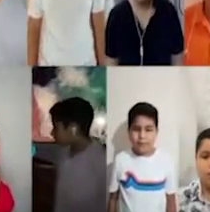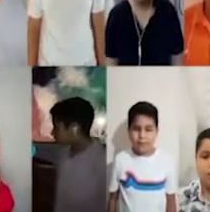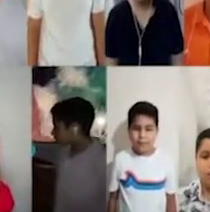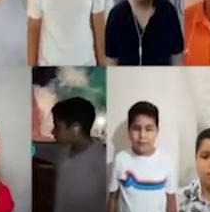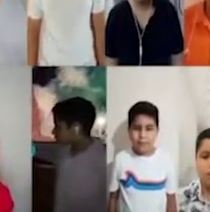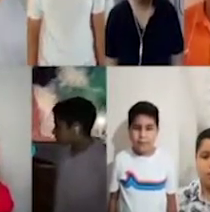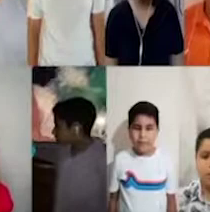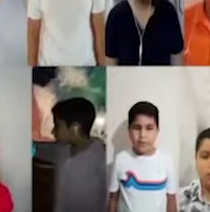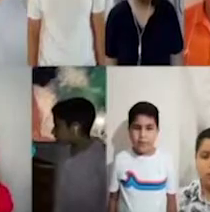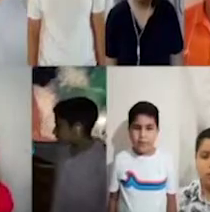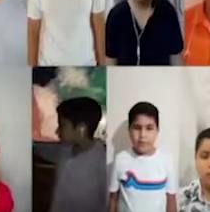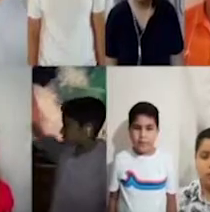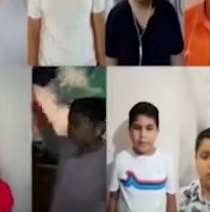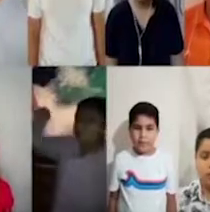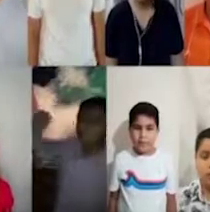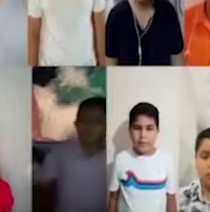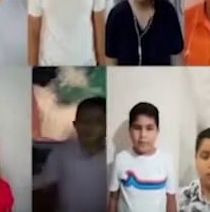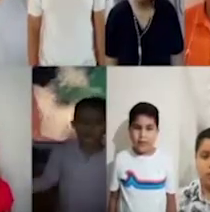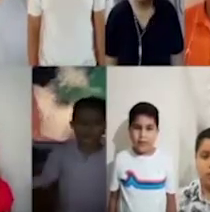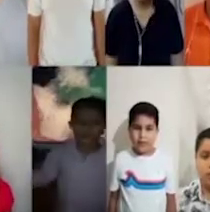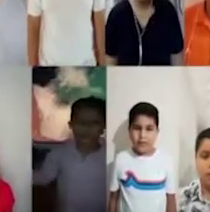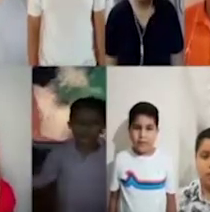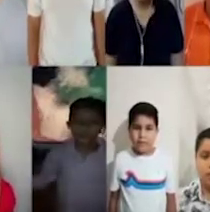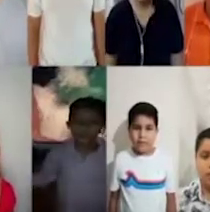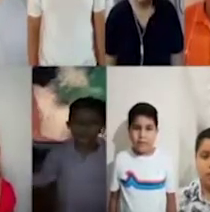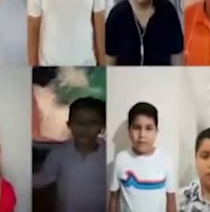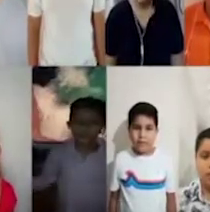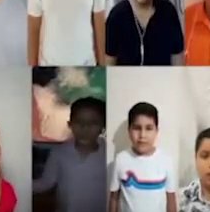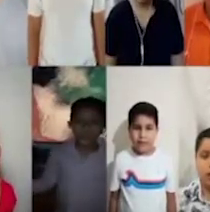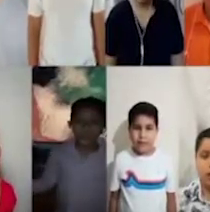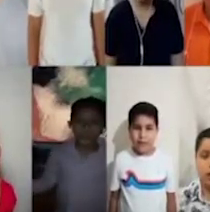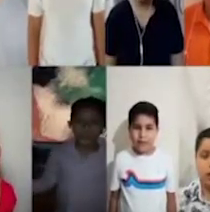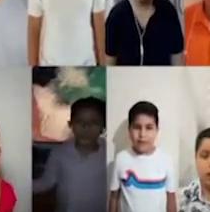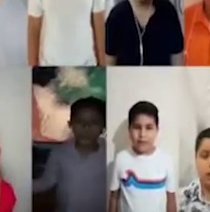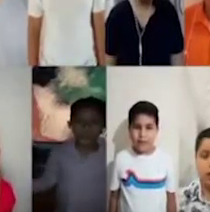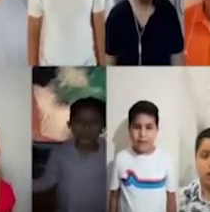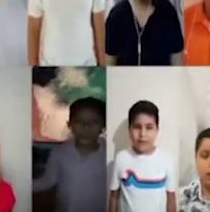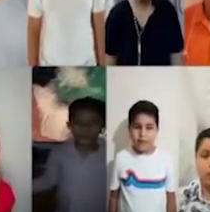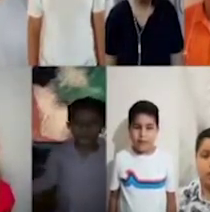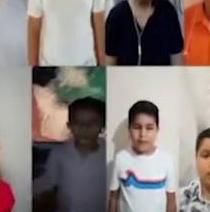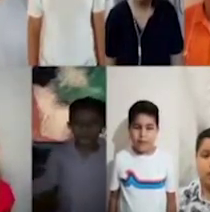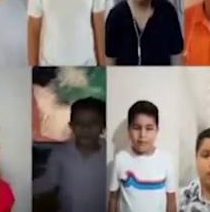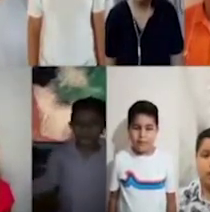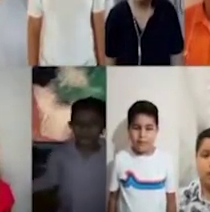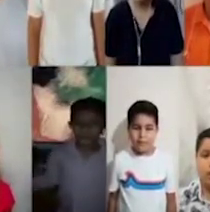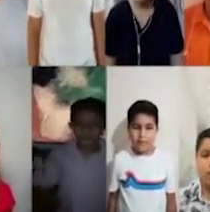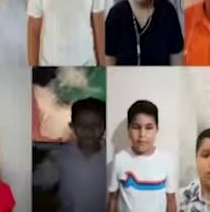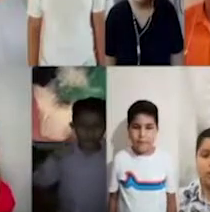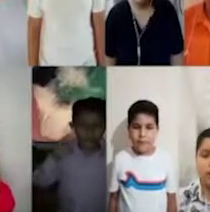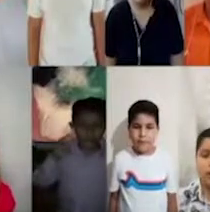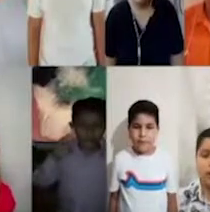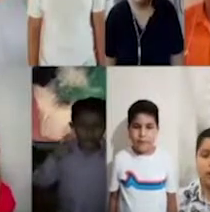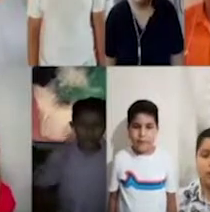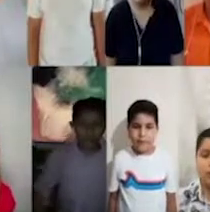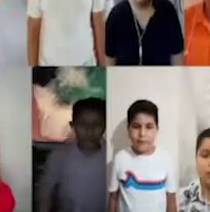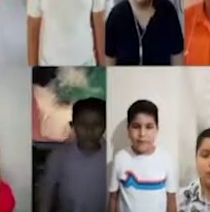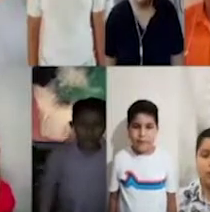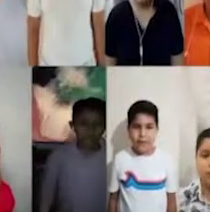su pálido color. La playa se acercó y